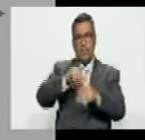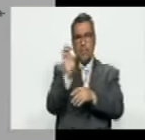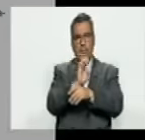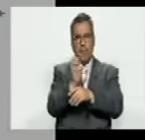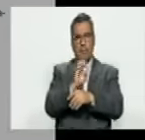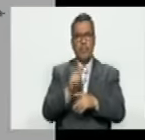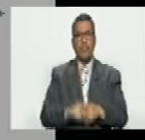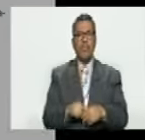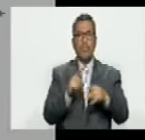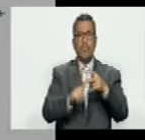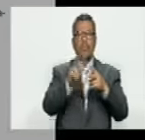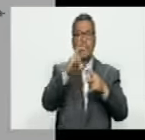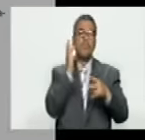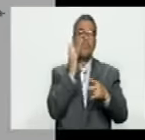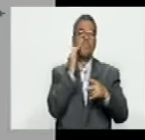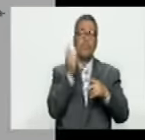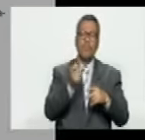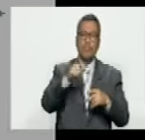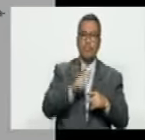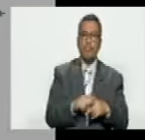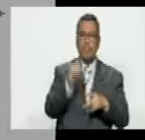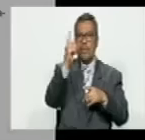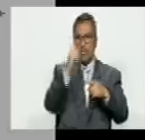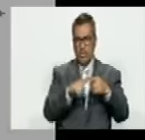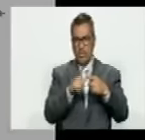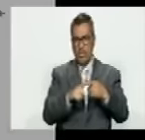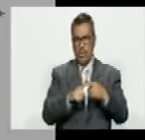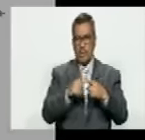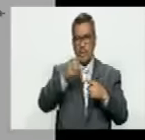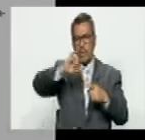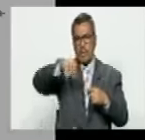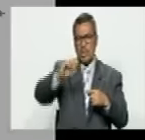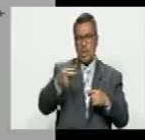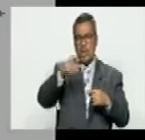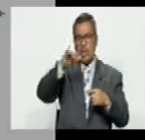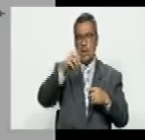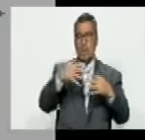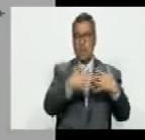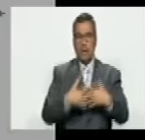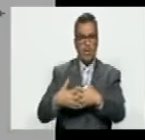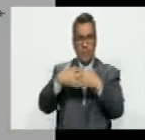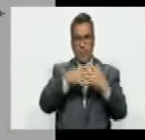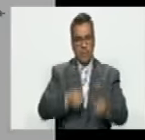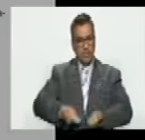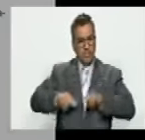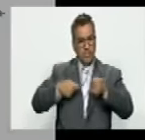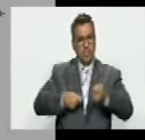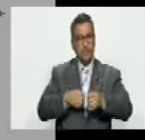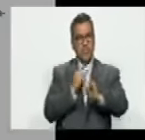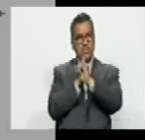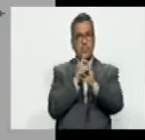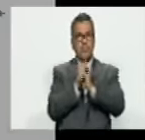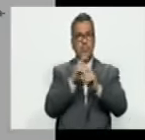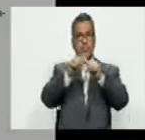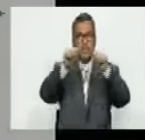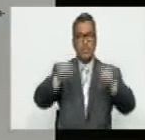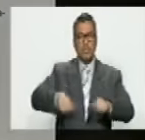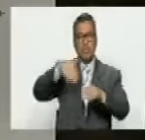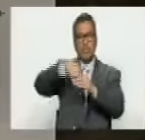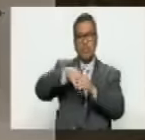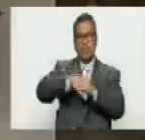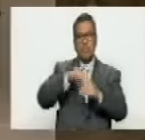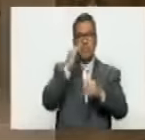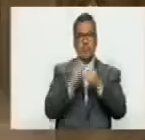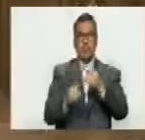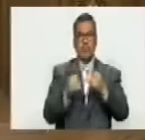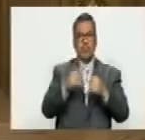dos ejemplos rápidos más uno en el estado de Georgia en Estados Unidos ataques cibernéticos al sistema electoral y